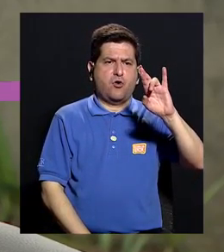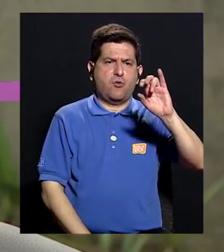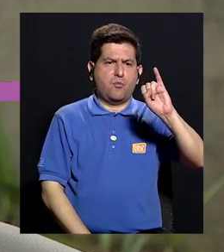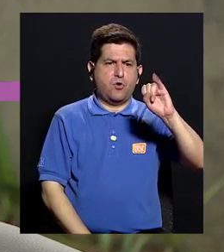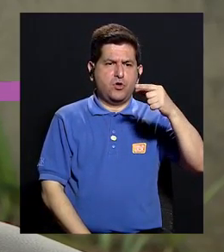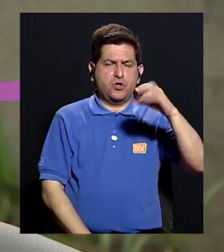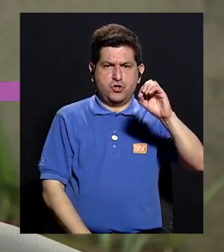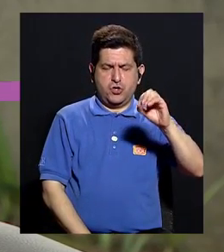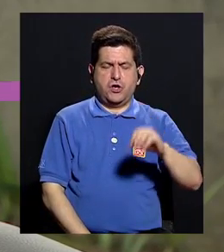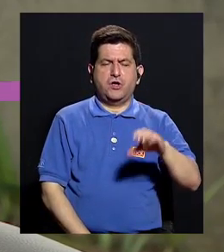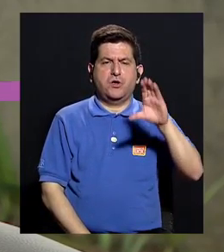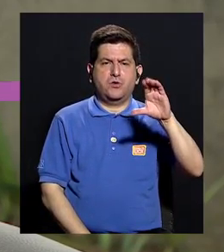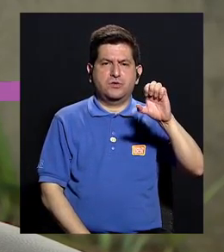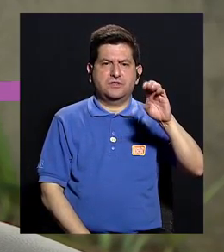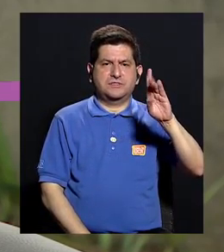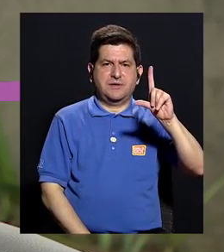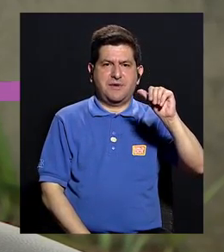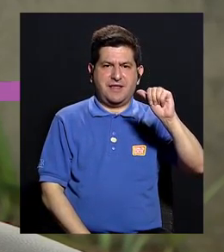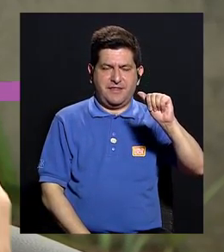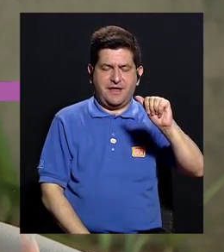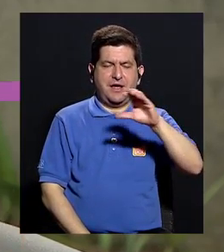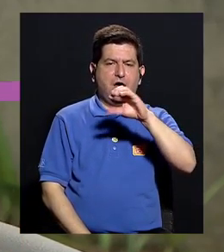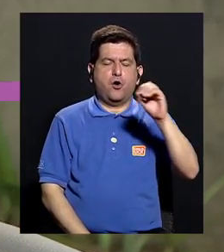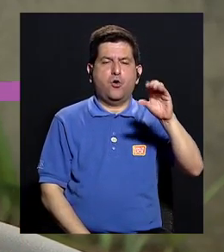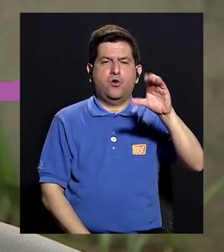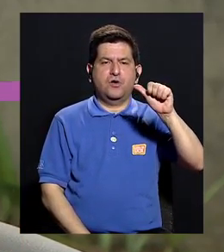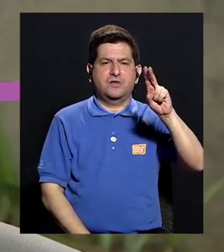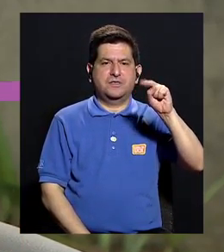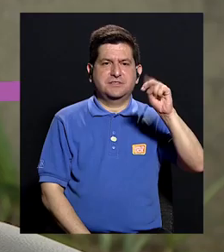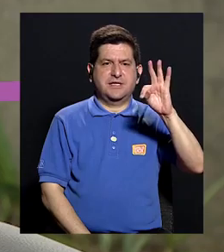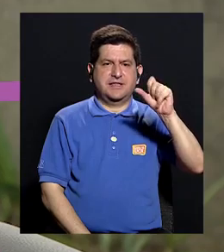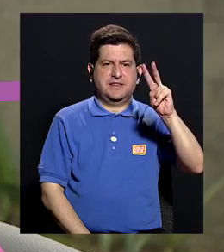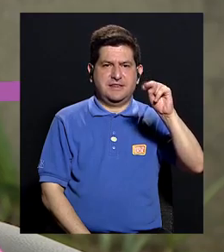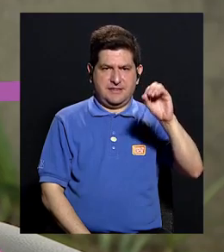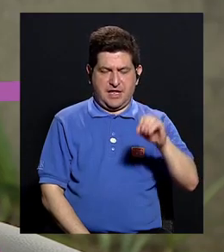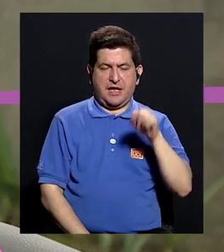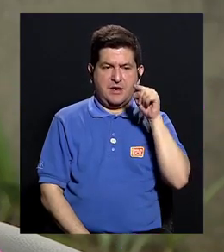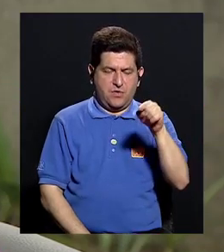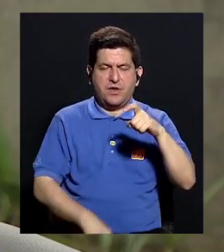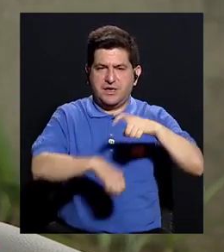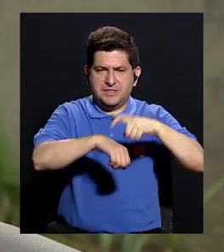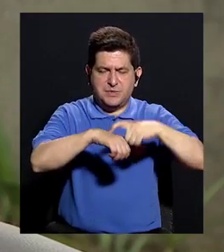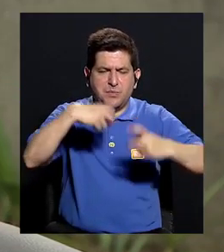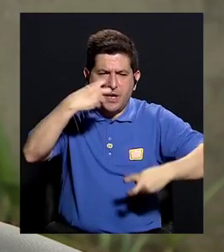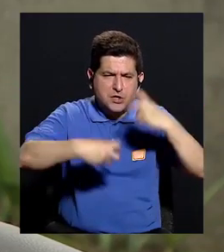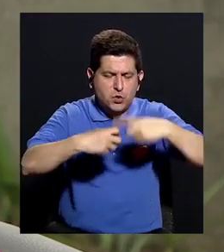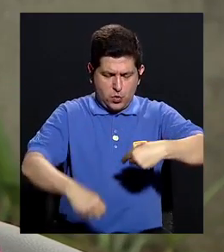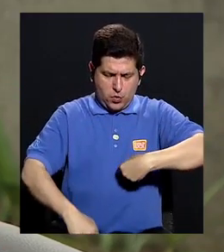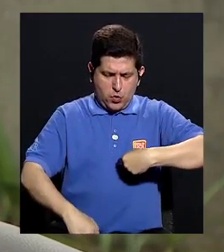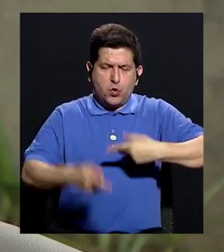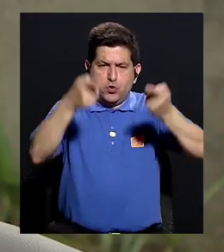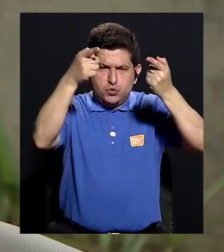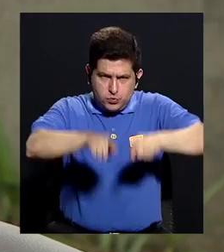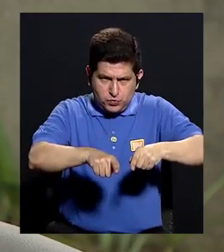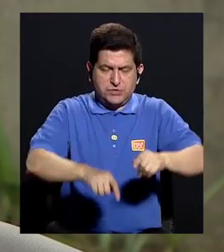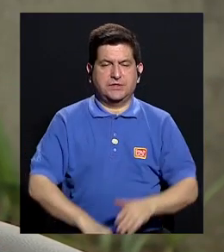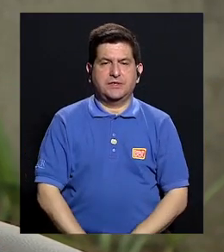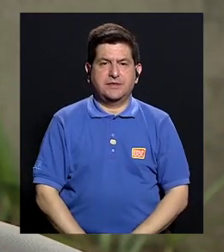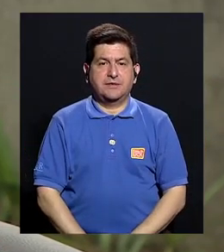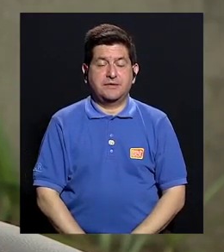coloquial y que entiendan más o menos que esa es la proteína. Empezás a tener problemas digestivos. Entonces se empiezan a ver